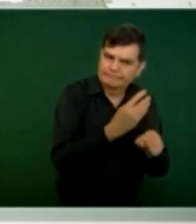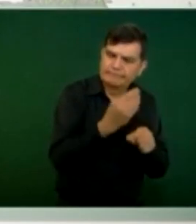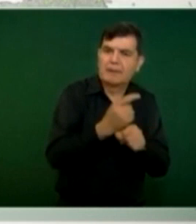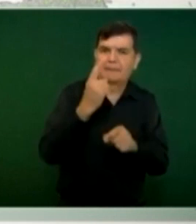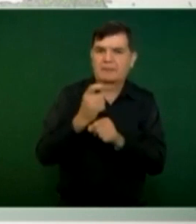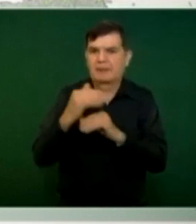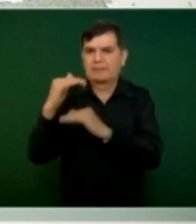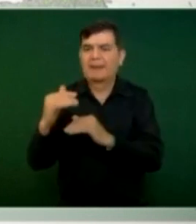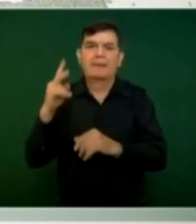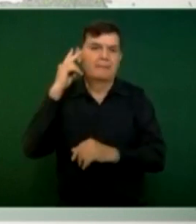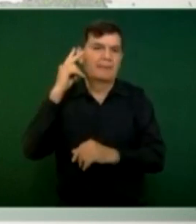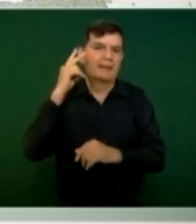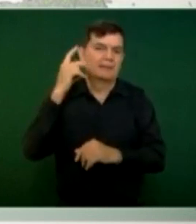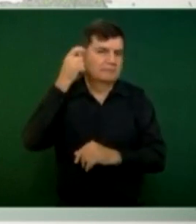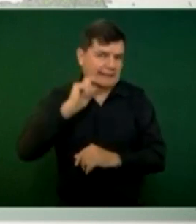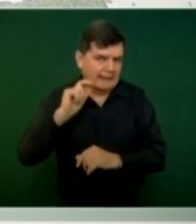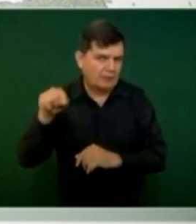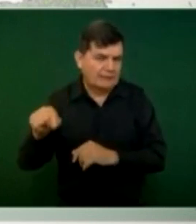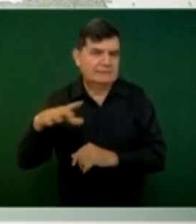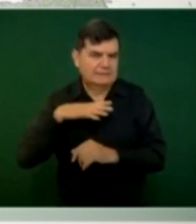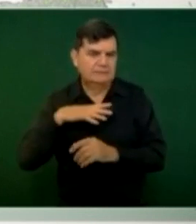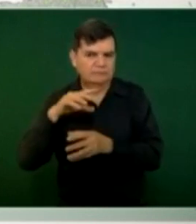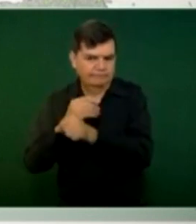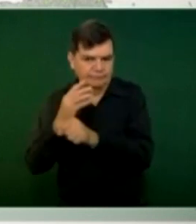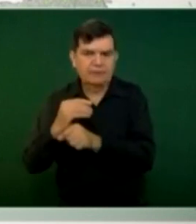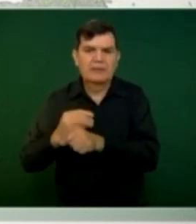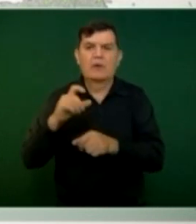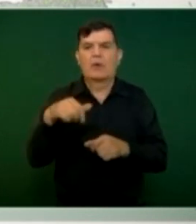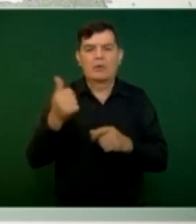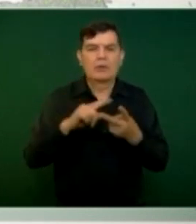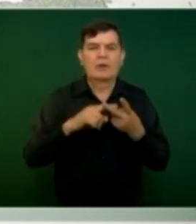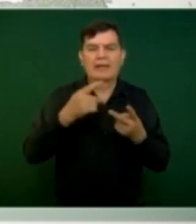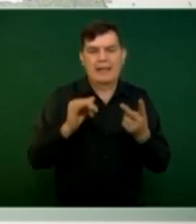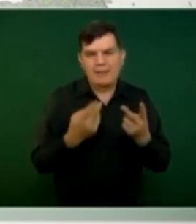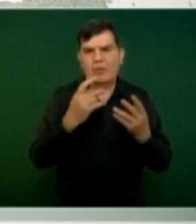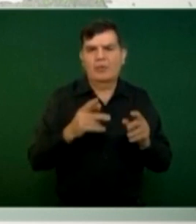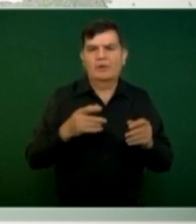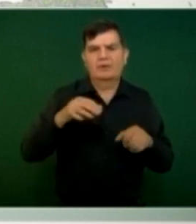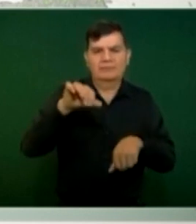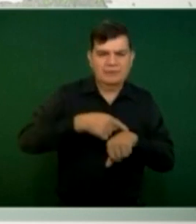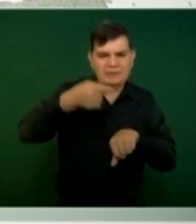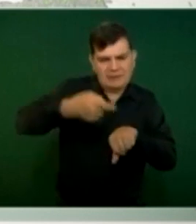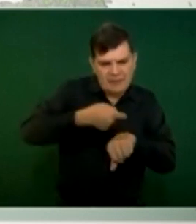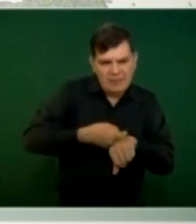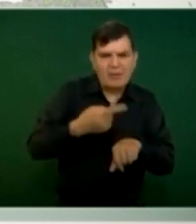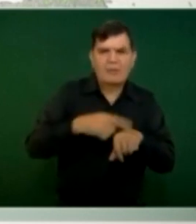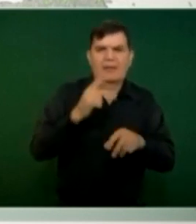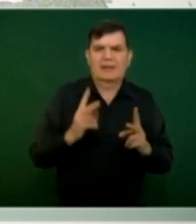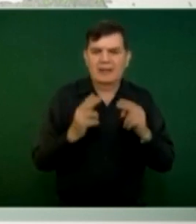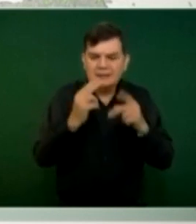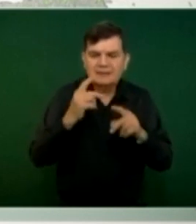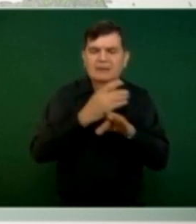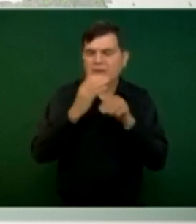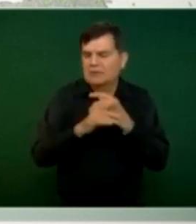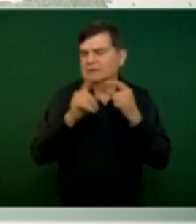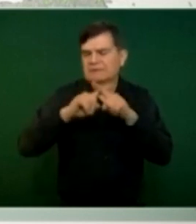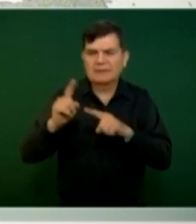Regional Vicente Guerrero en las áreas de hemodiálisis, quimioterapia, urgencias y los quirófanos, además de las cinco